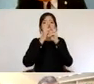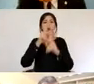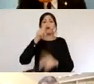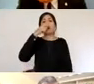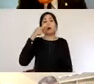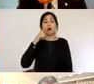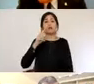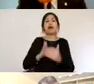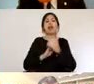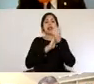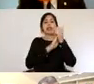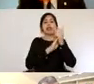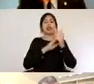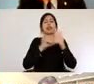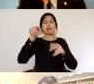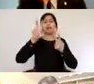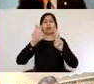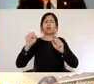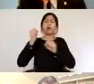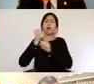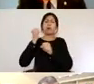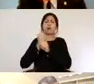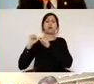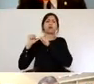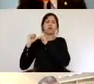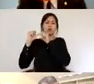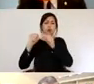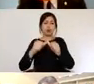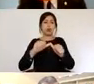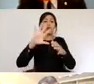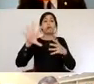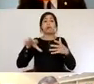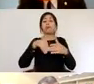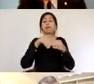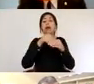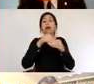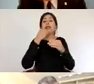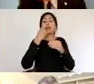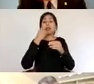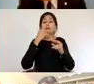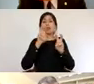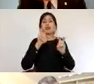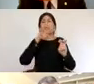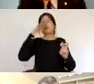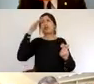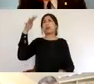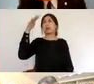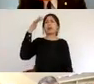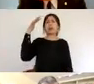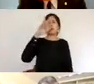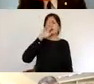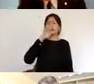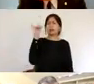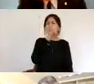tema que ya hemos venido trabajando buena parte del material contaminante que queda en las ciudades